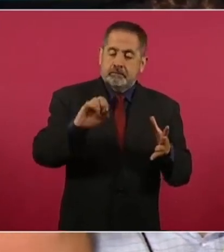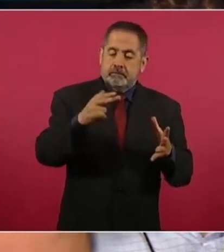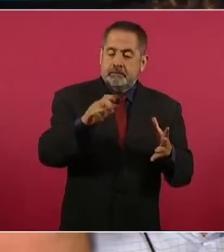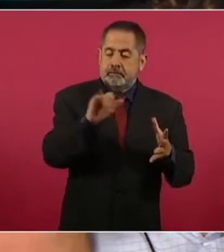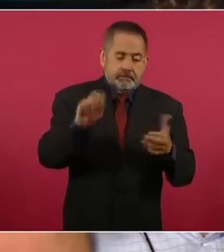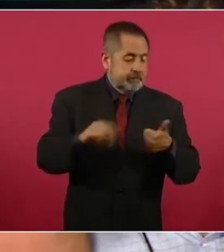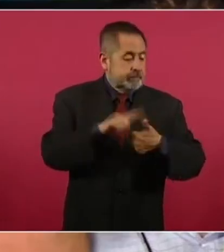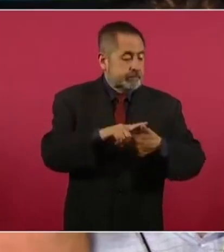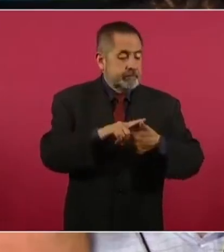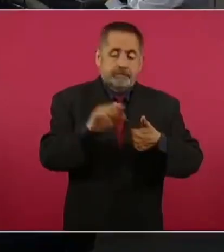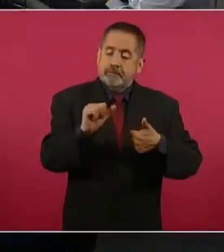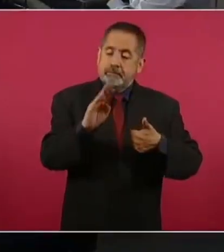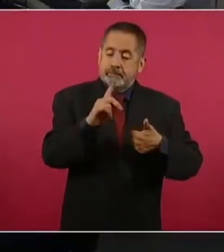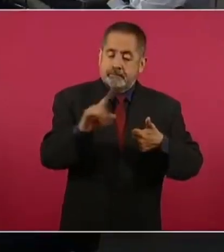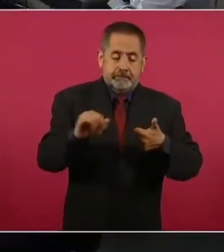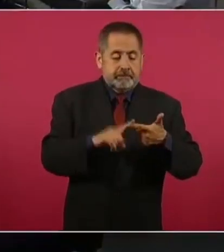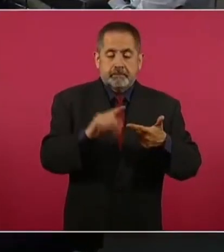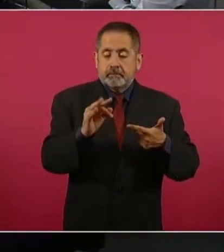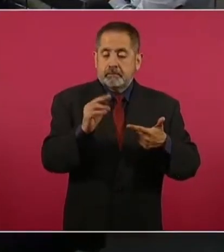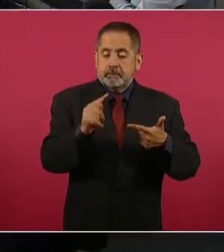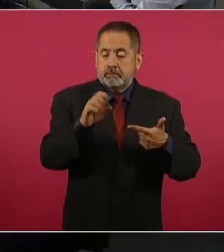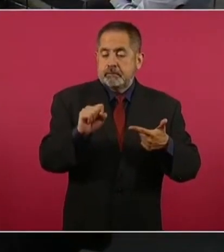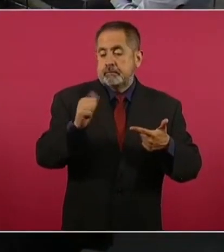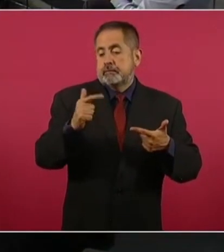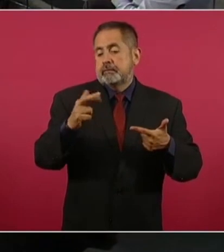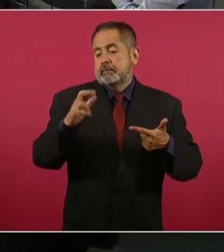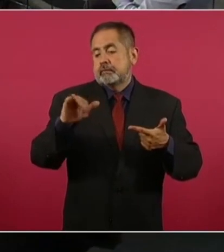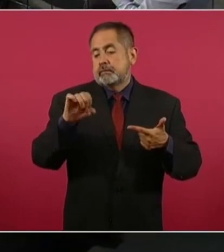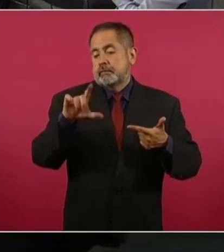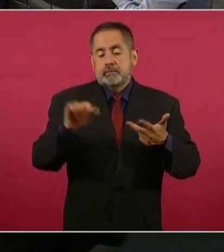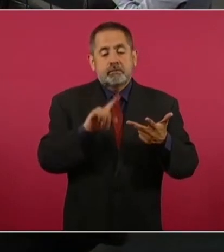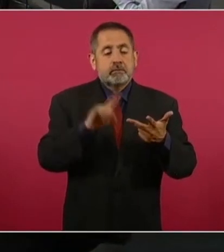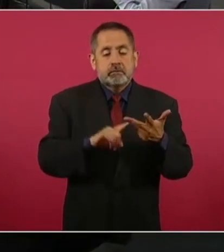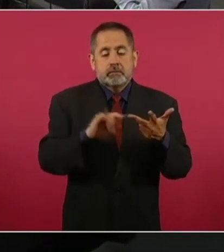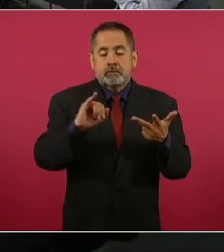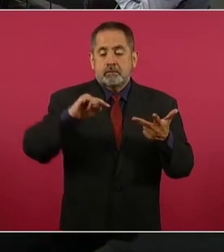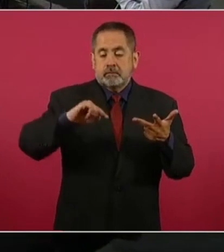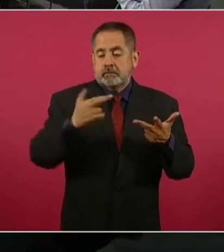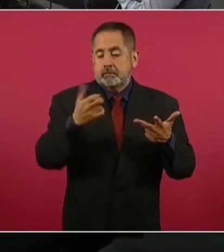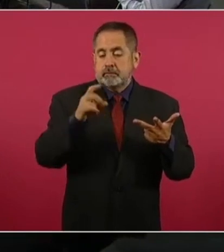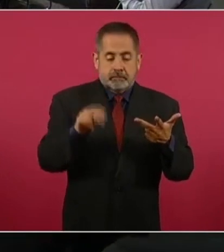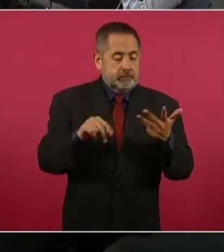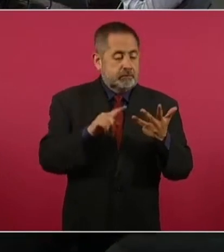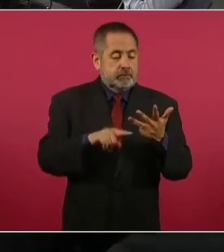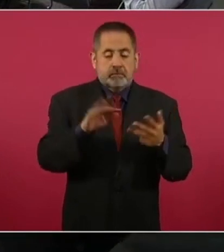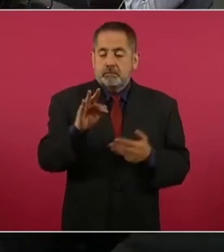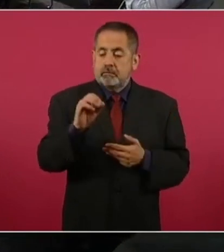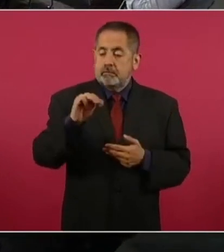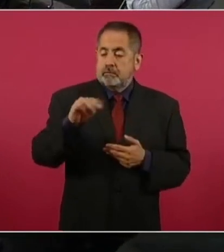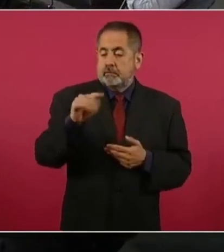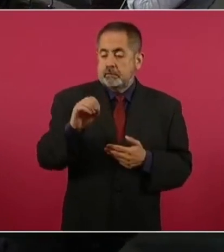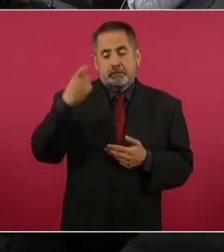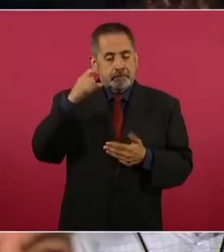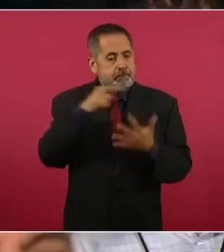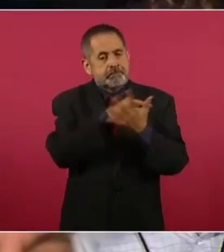Grupo Constructor Abdi, Fuentes Suelas Agrícola, Ingredón México y Fomento Querétaro. Entre